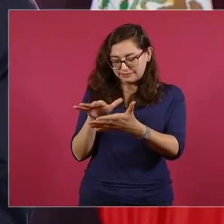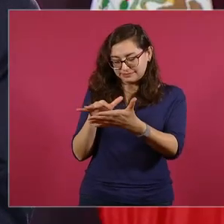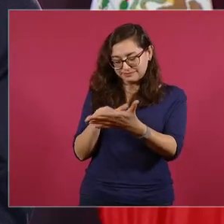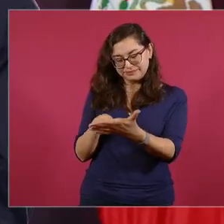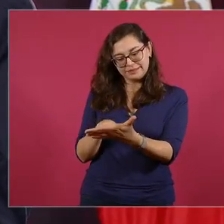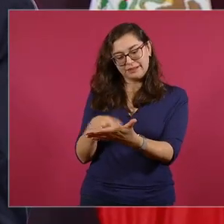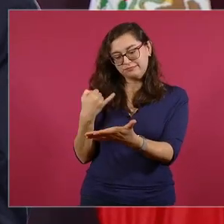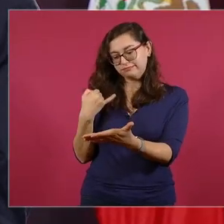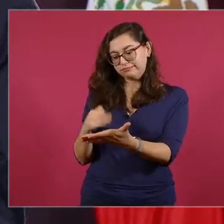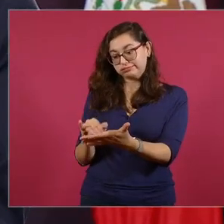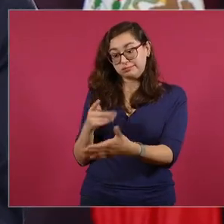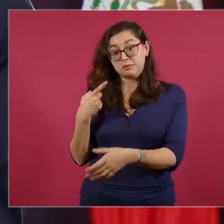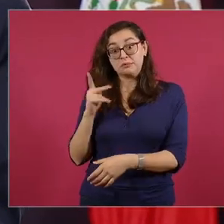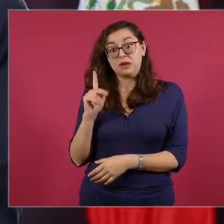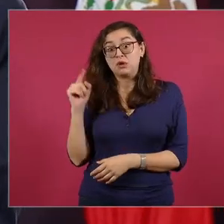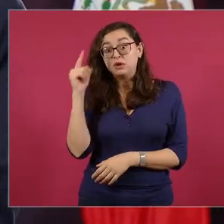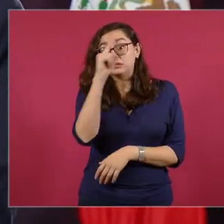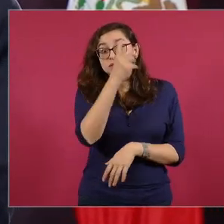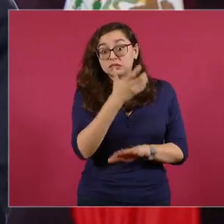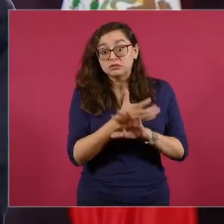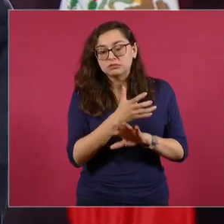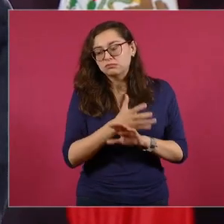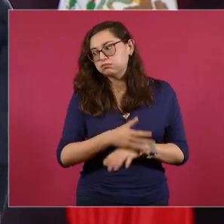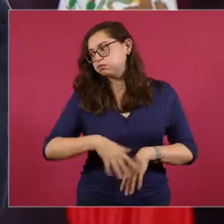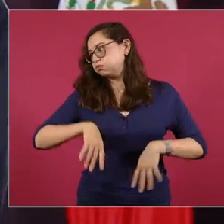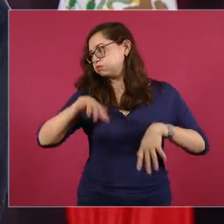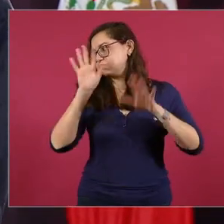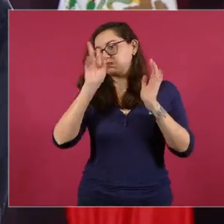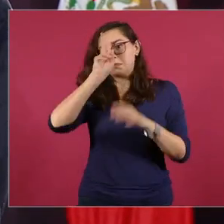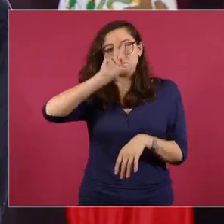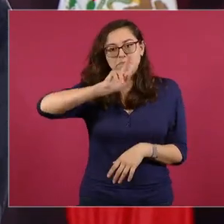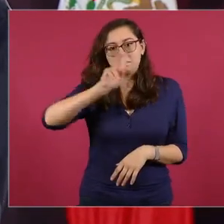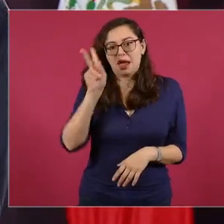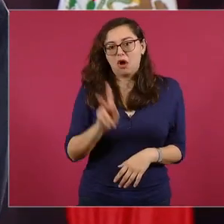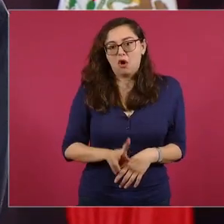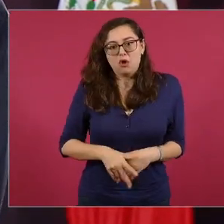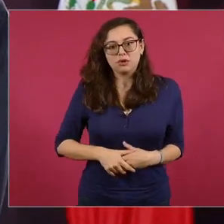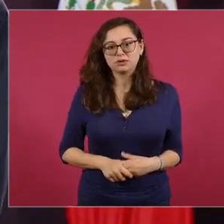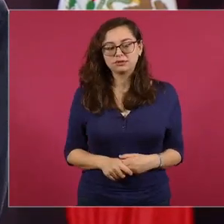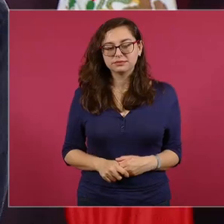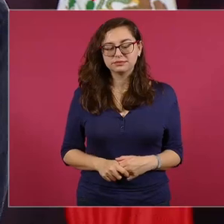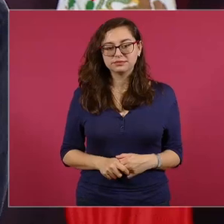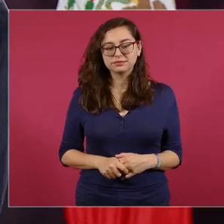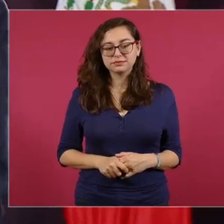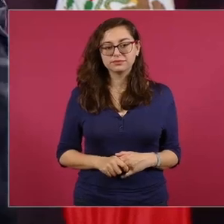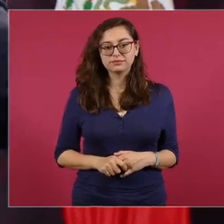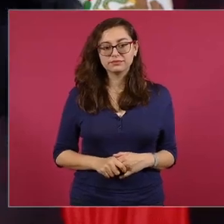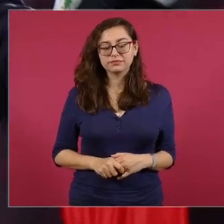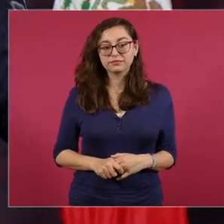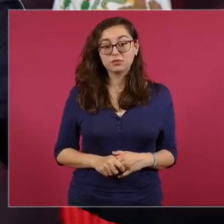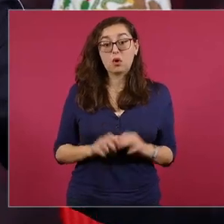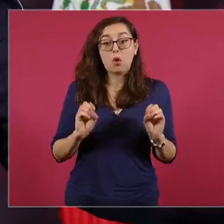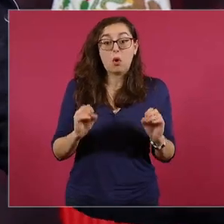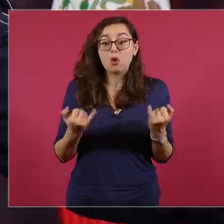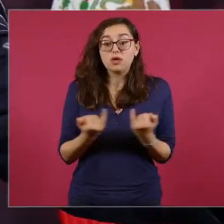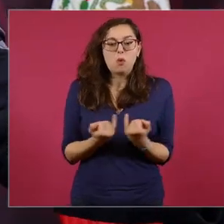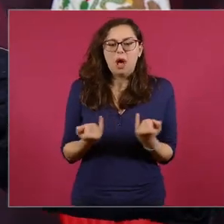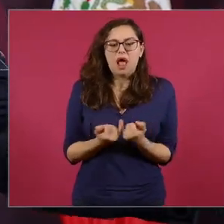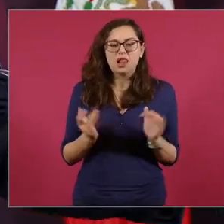que el Washington Post o que el New York Times o son lo mismo